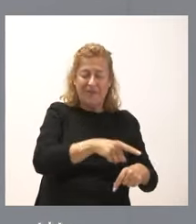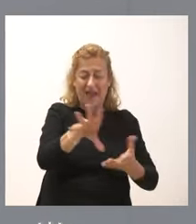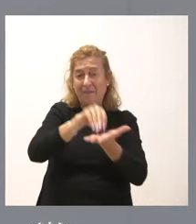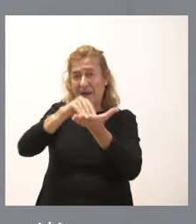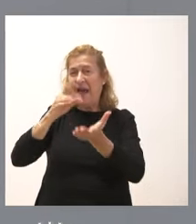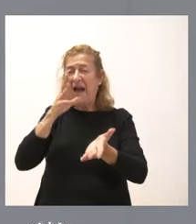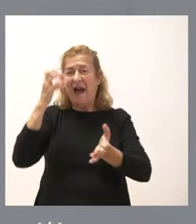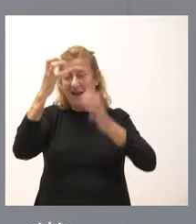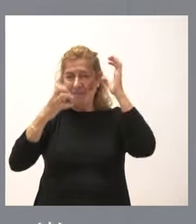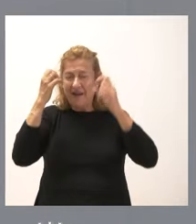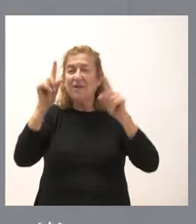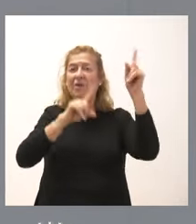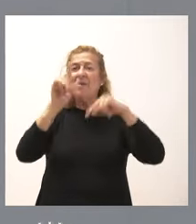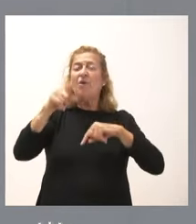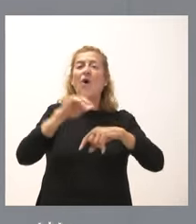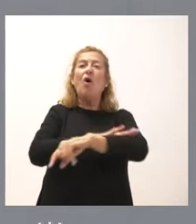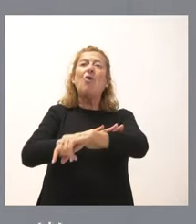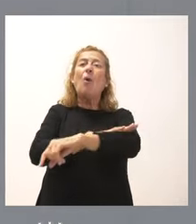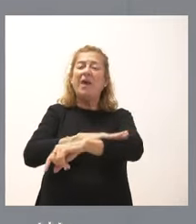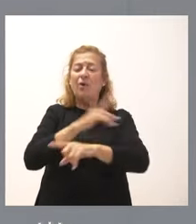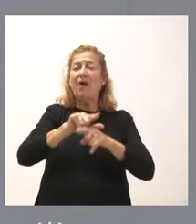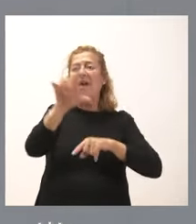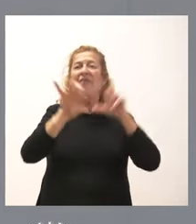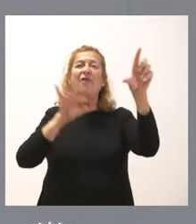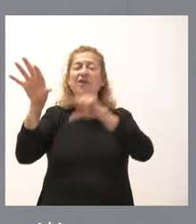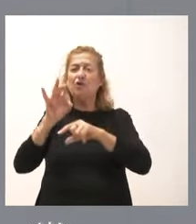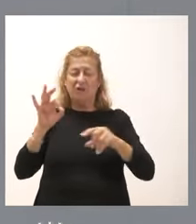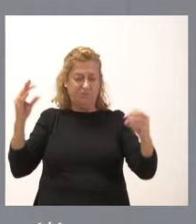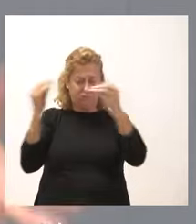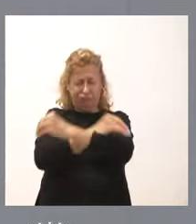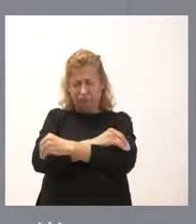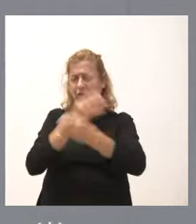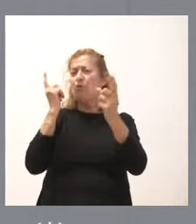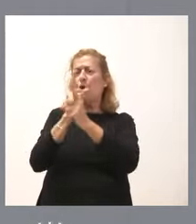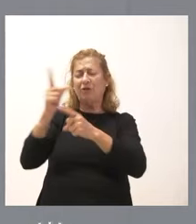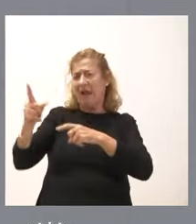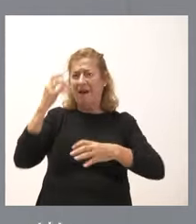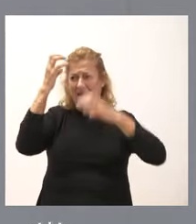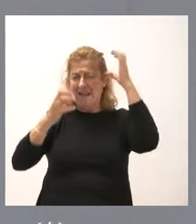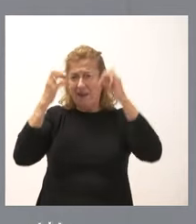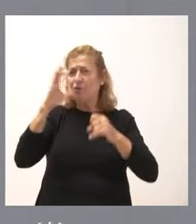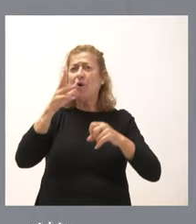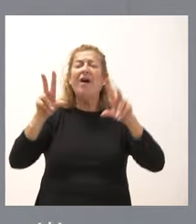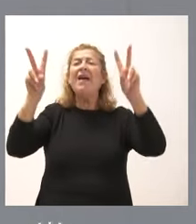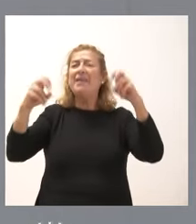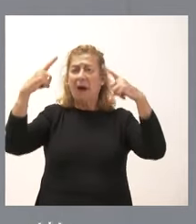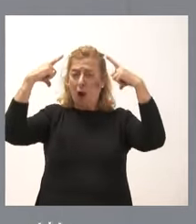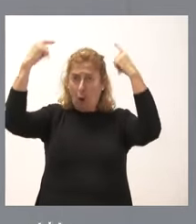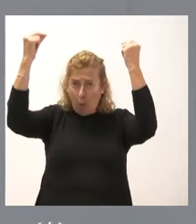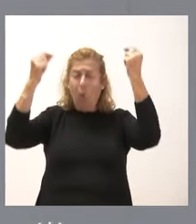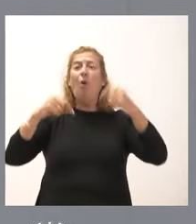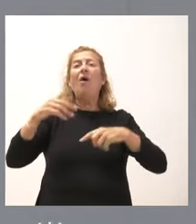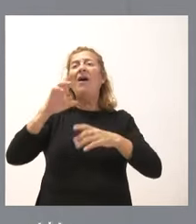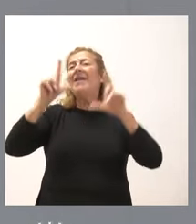el problema también de un Gobierno que ha tomado decisiones muy contrarias a los intereses de los ganaderos en relación con el tema del lobo, en relación con el